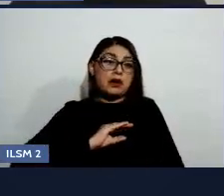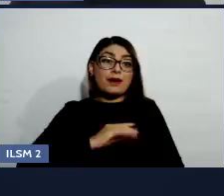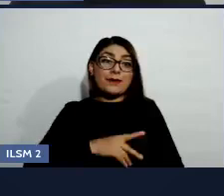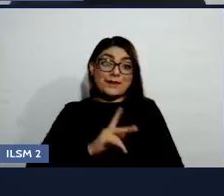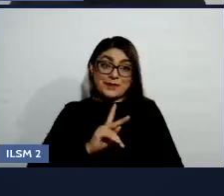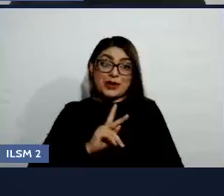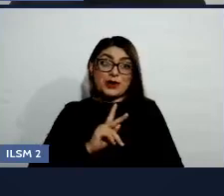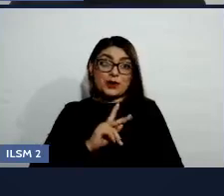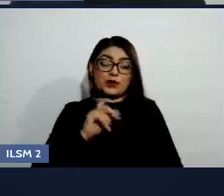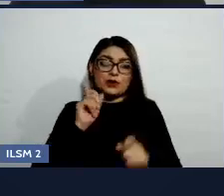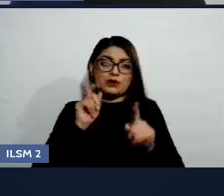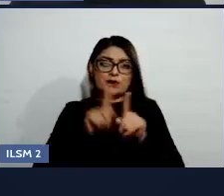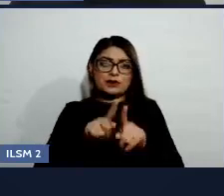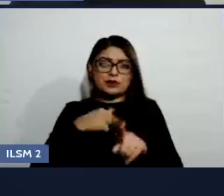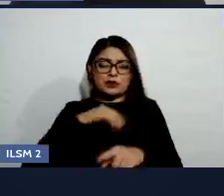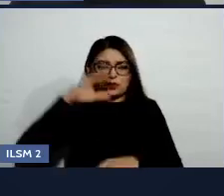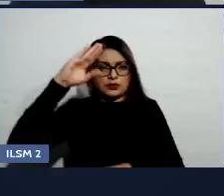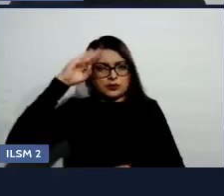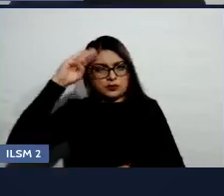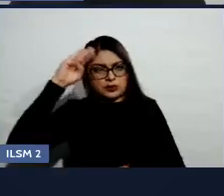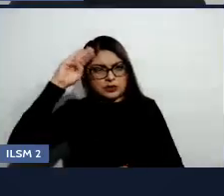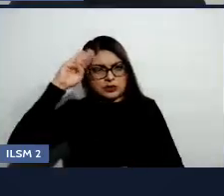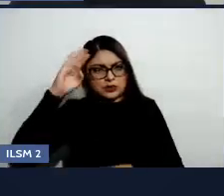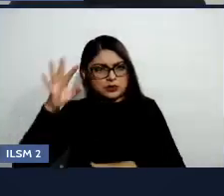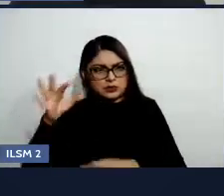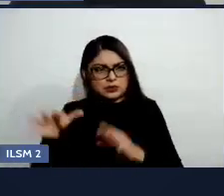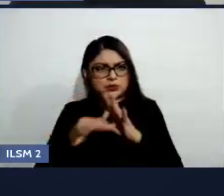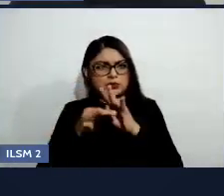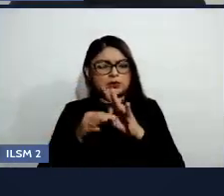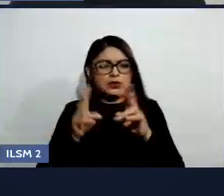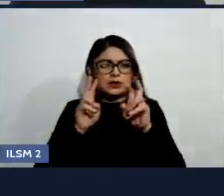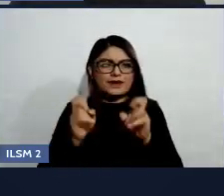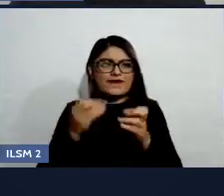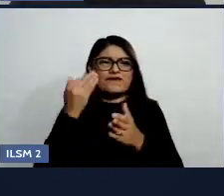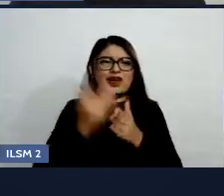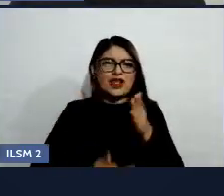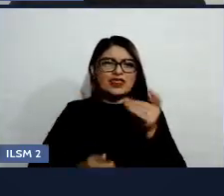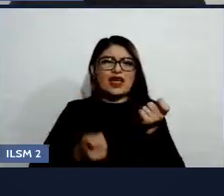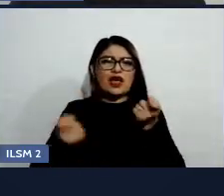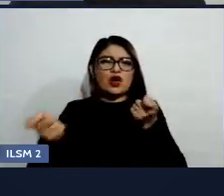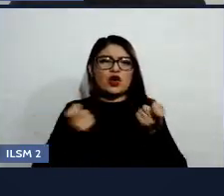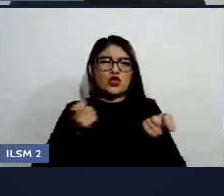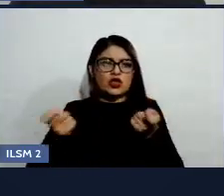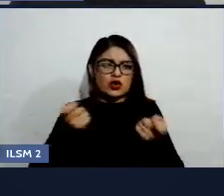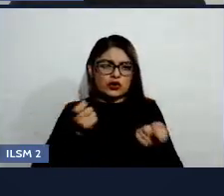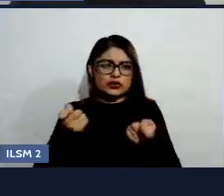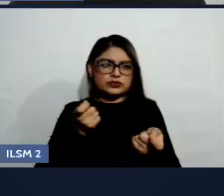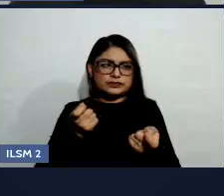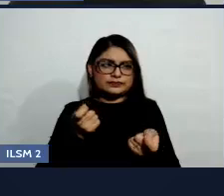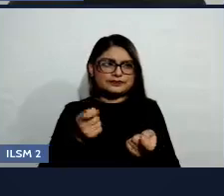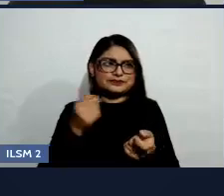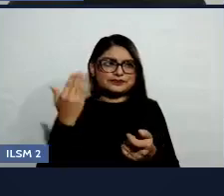al tema de la falta de control, como lo menciona aquí en un